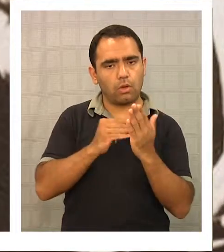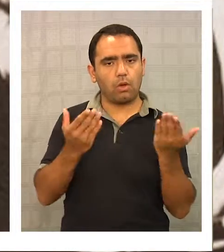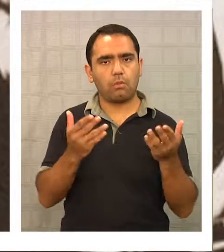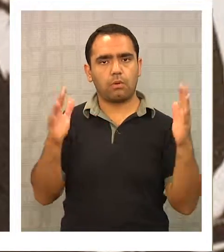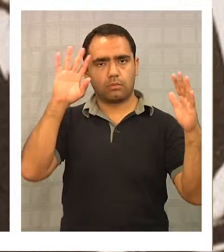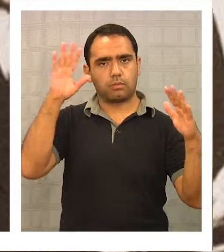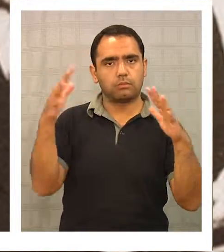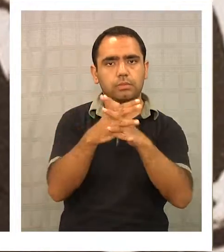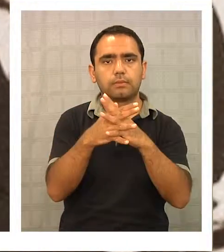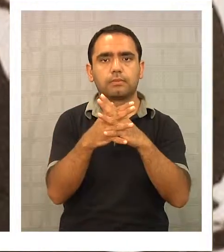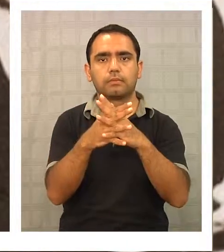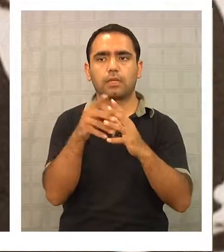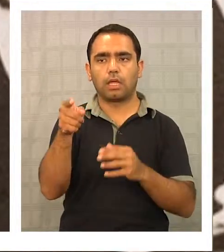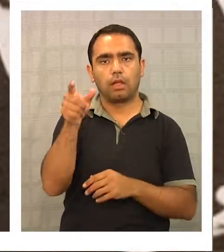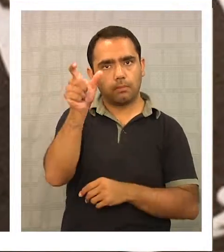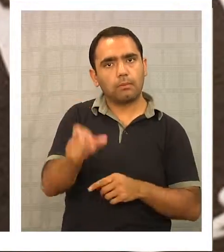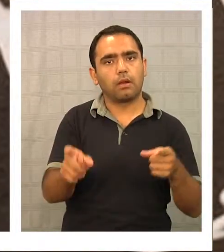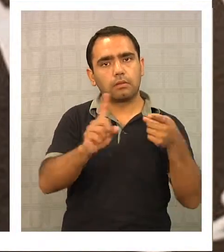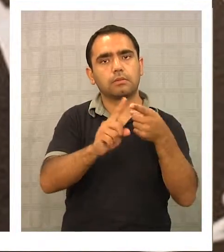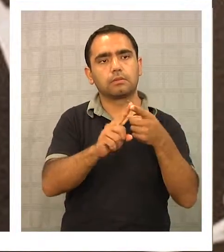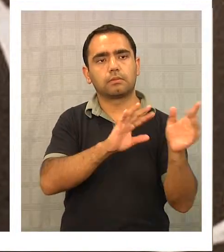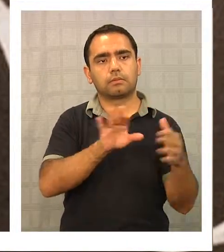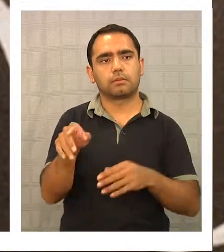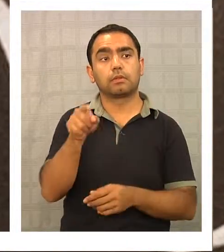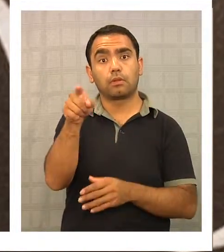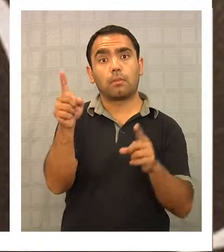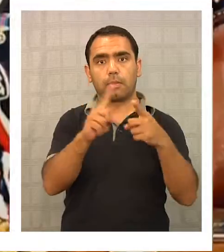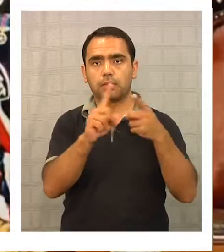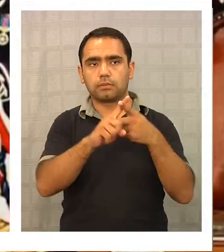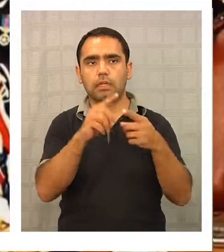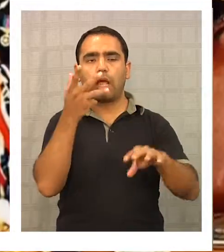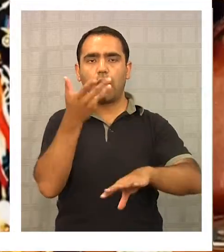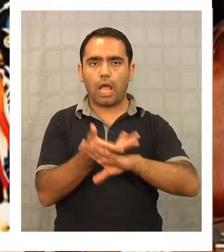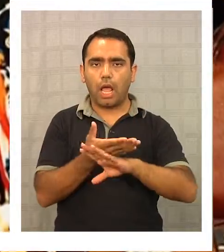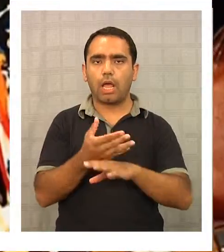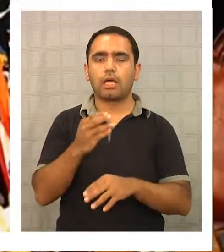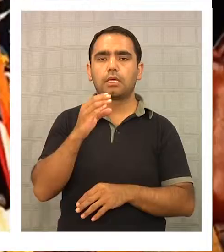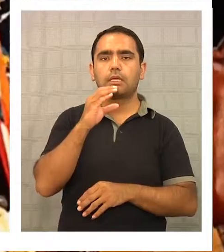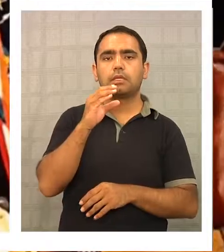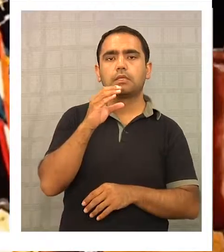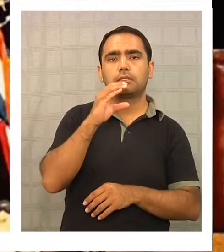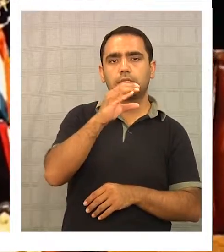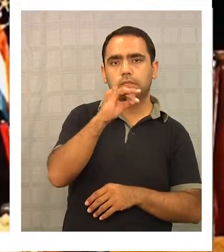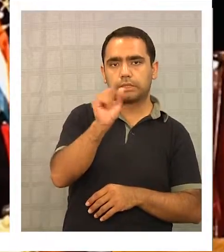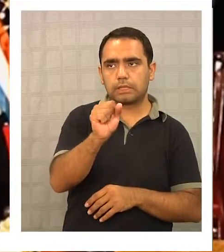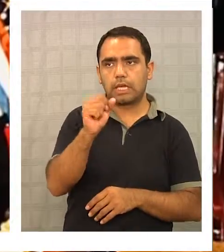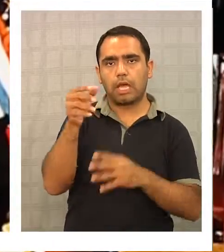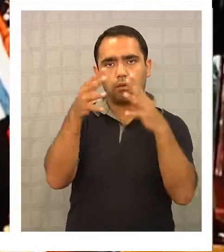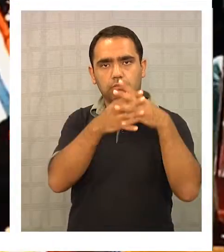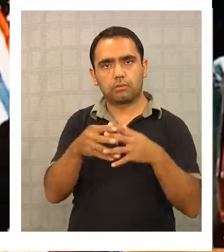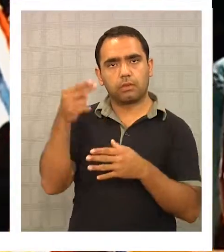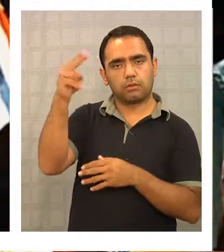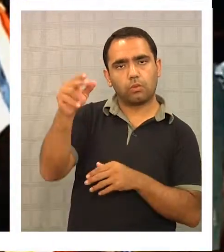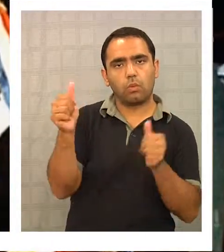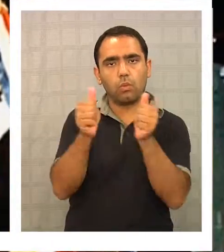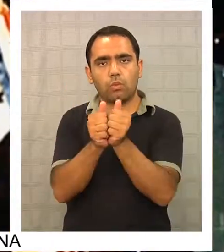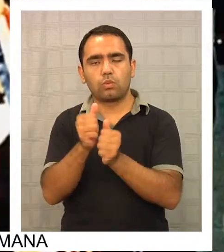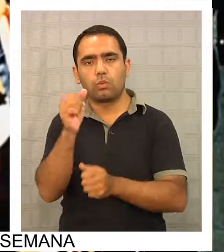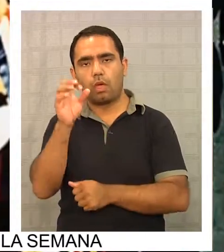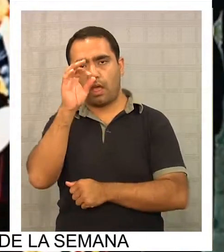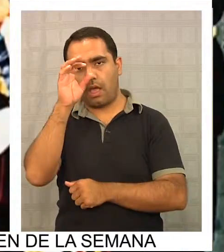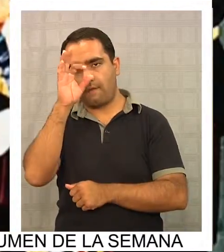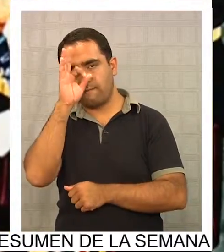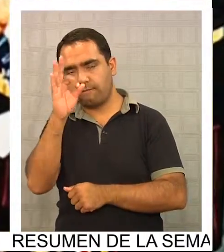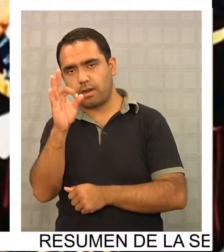añade que está acreditada esta participación en documentación de la CIA estadounidense junto a Frey y Saldívar.